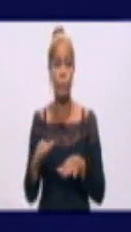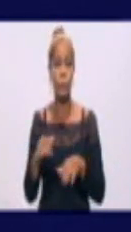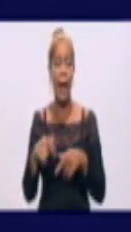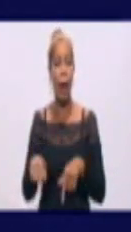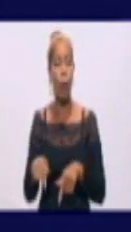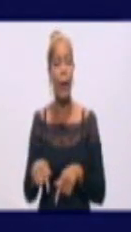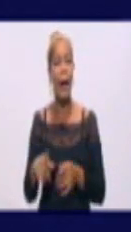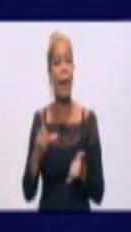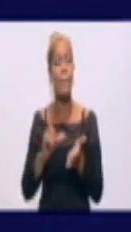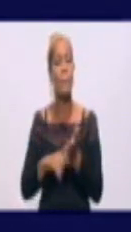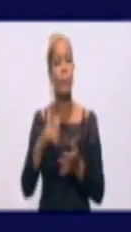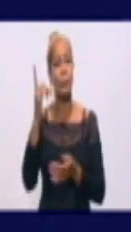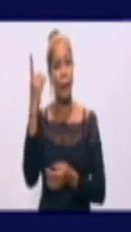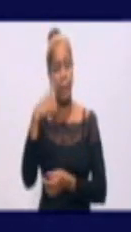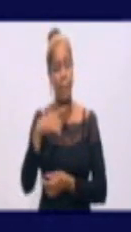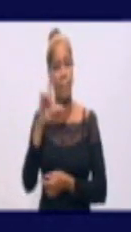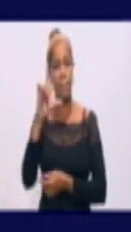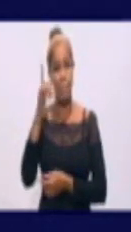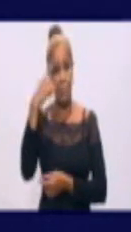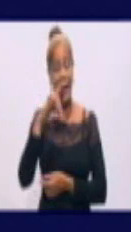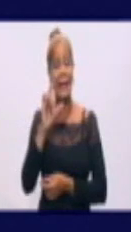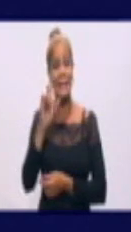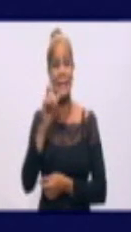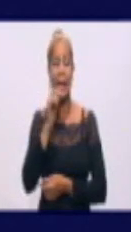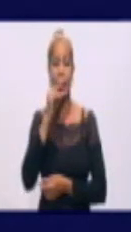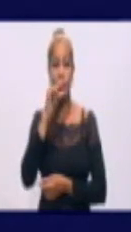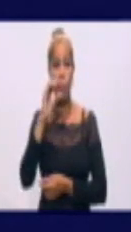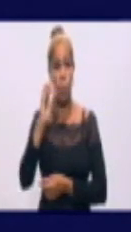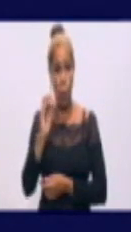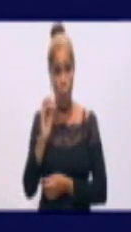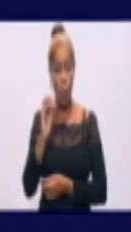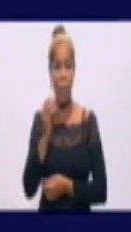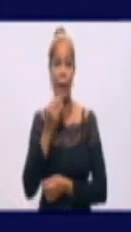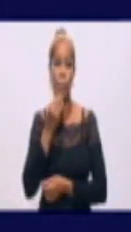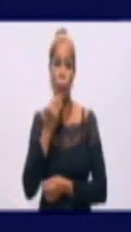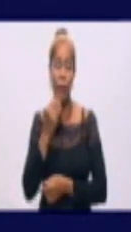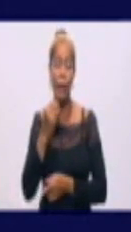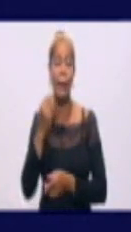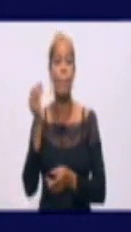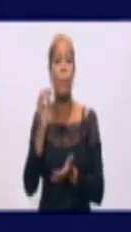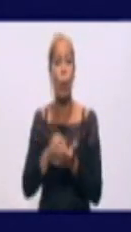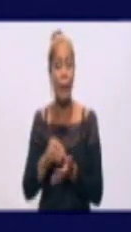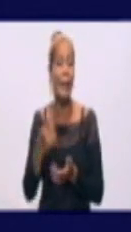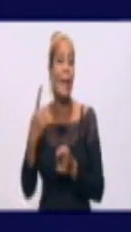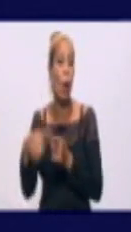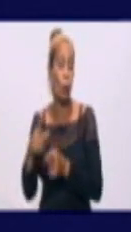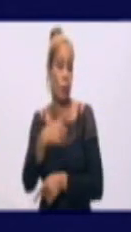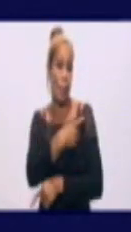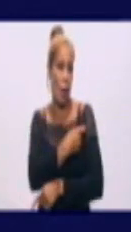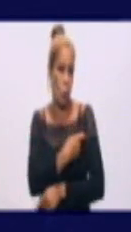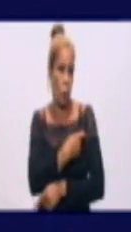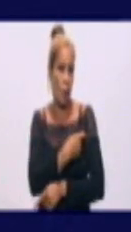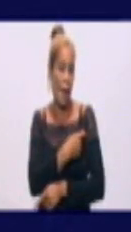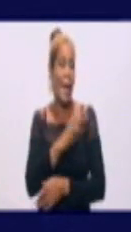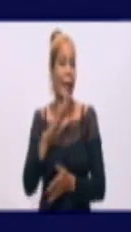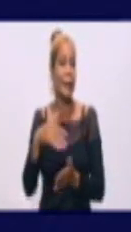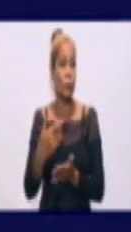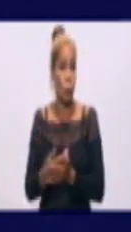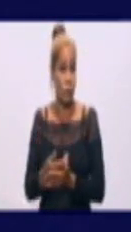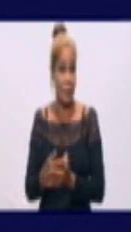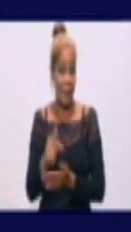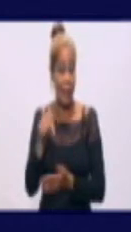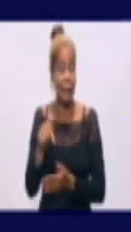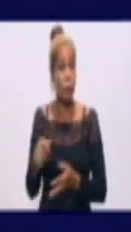poderlos inmunizar. A los compañeros que recibieron las tres dosis, pertenecen a